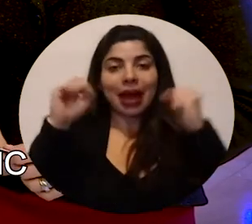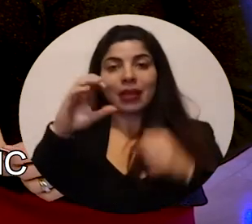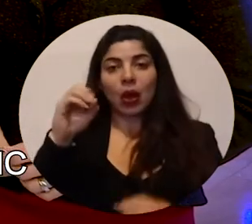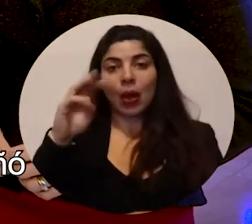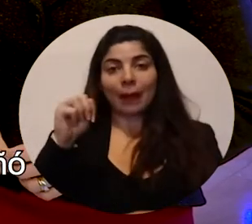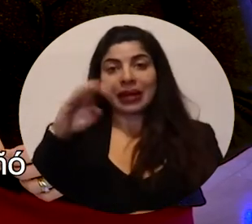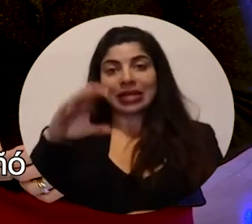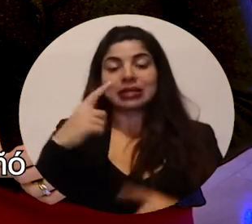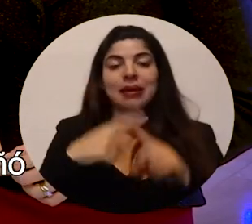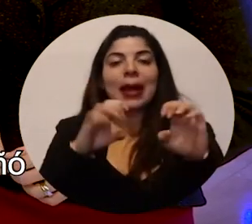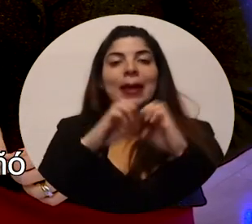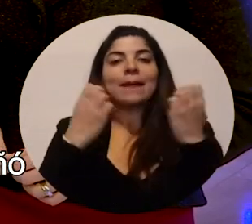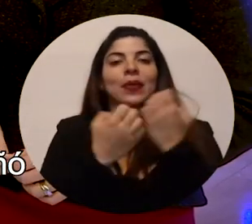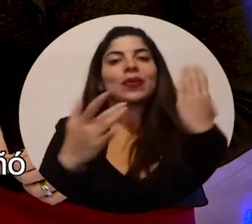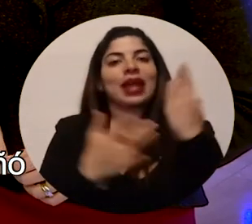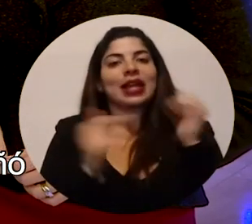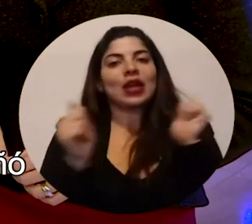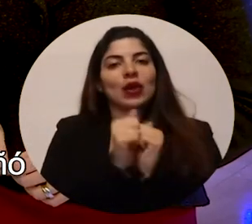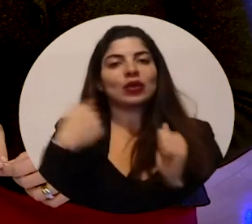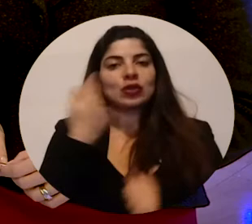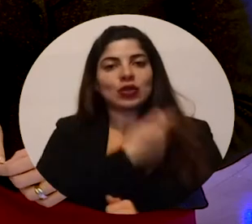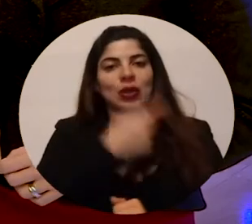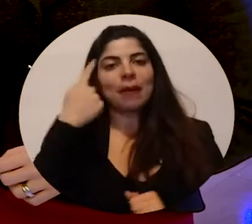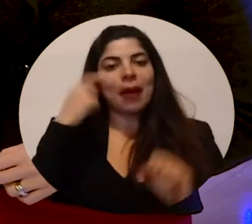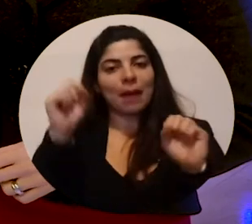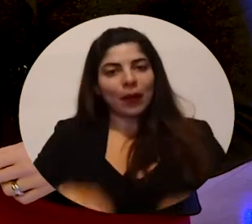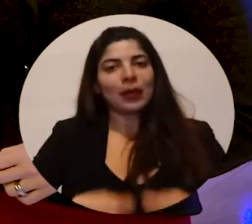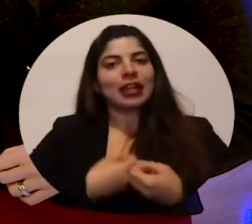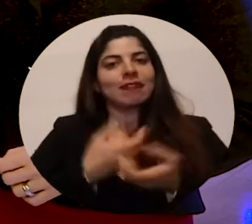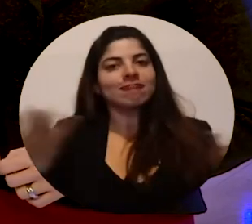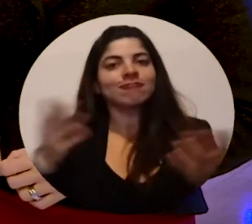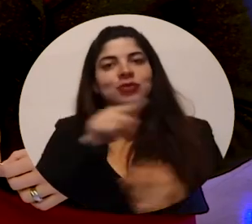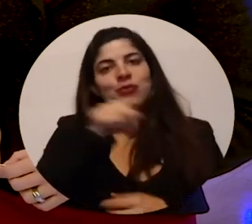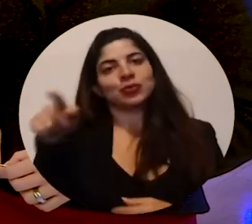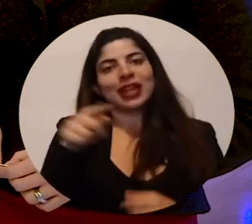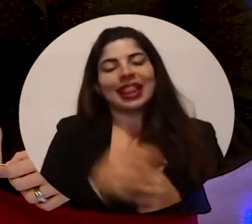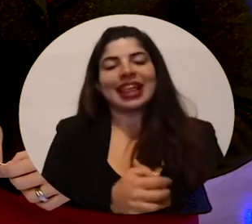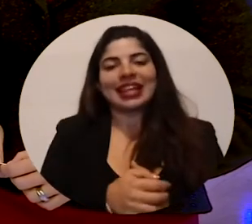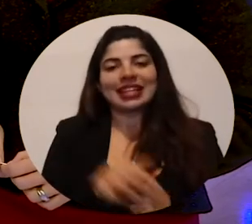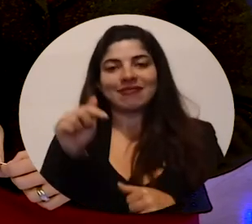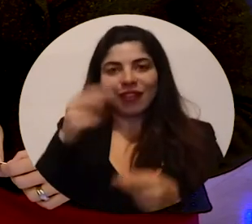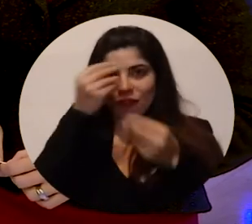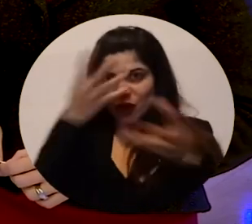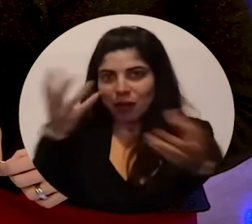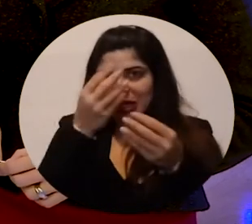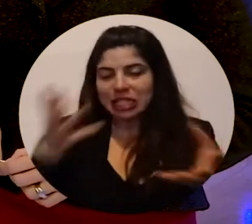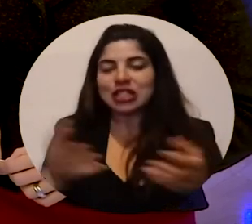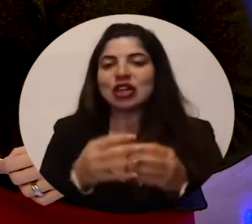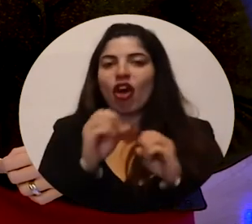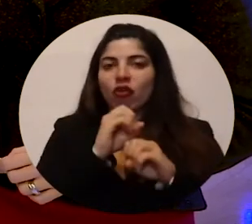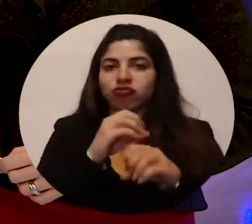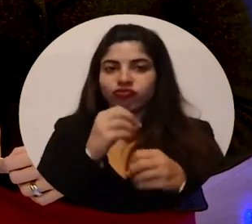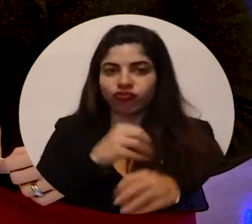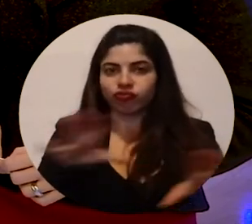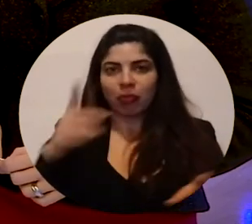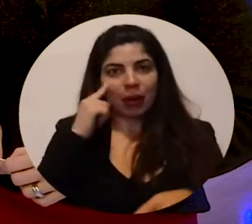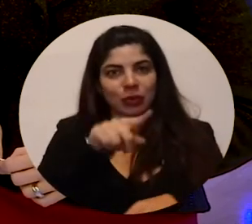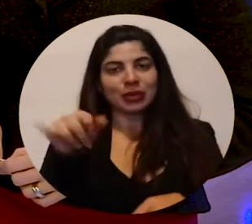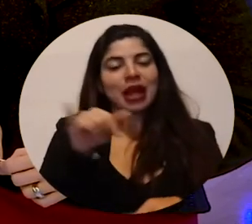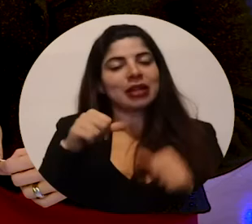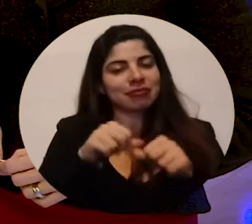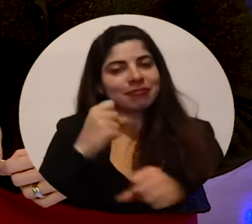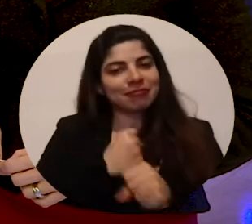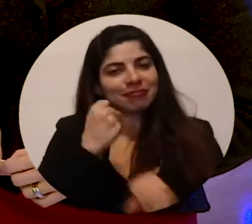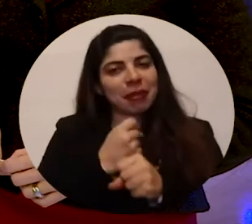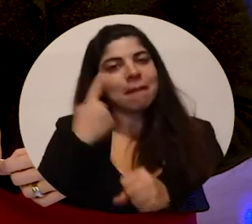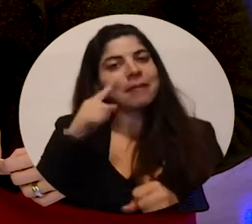OMC y el equipo técnico que nos acompañó para poder hacer llegar a ustedes estas informaciones y bueno, seguimos